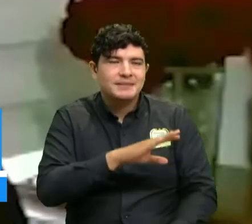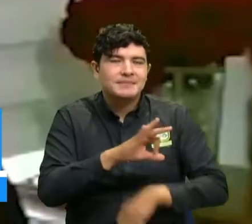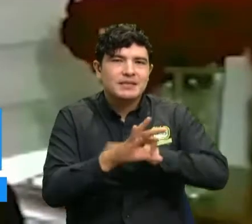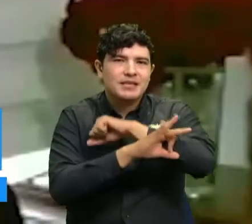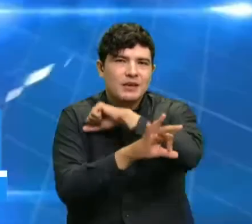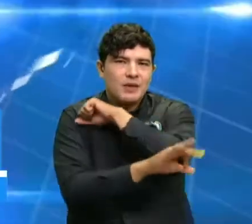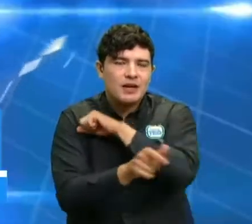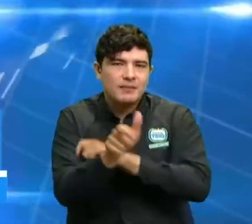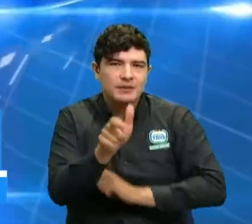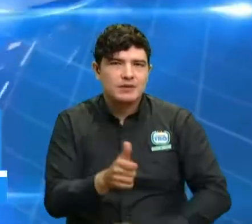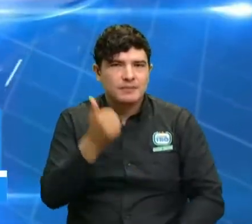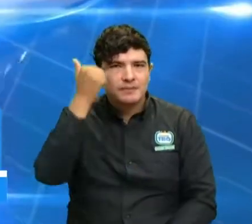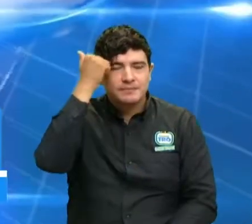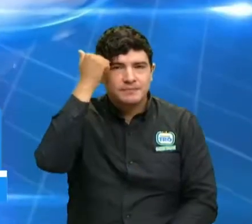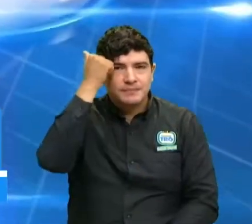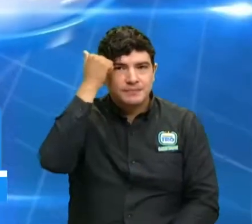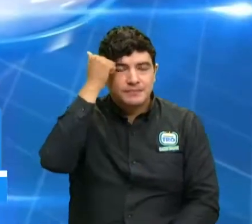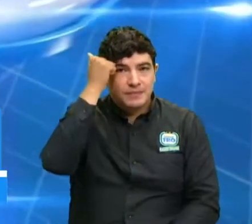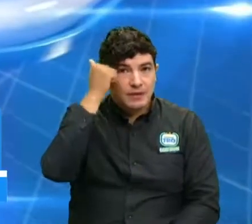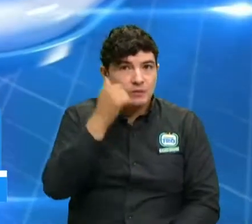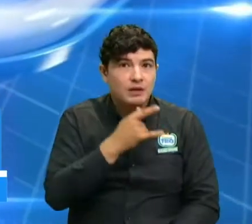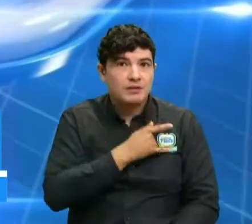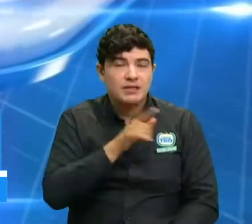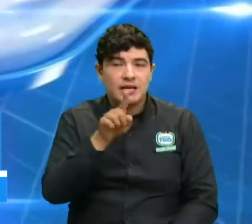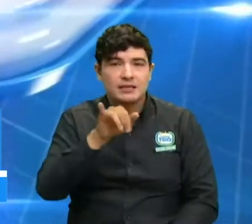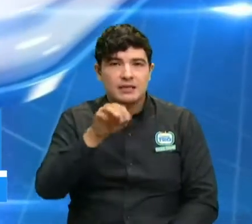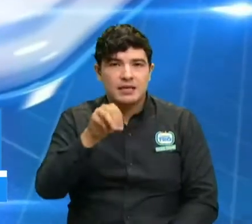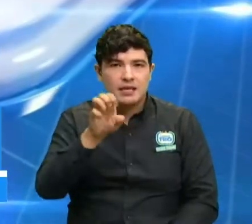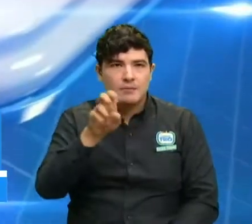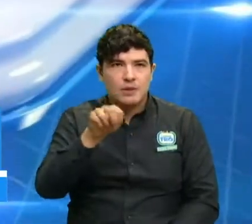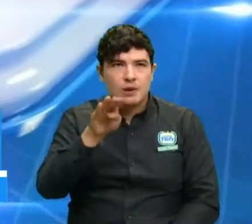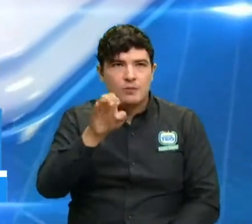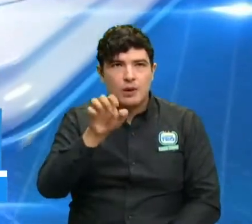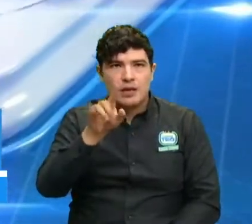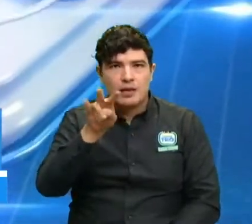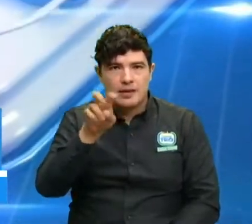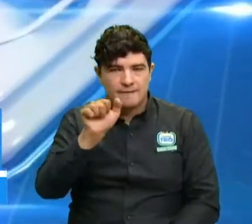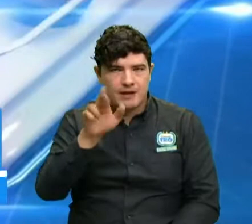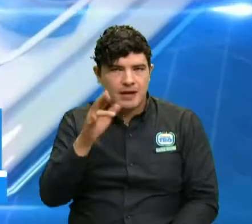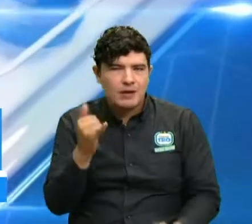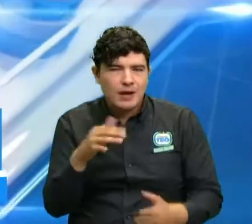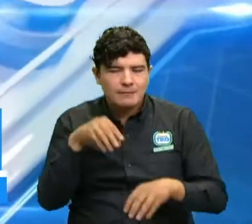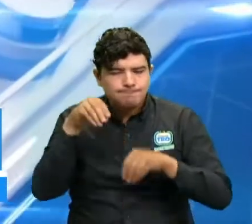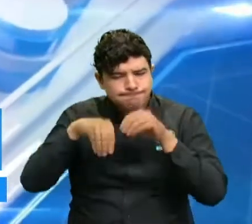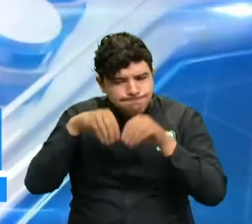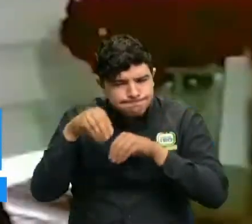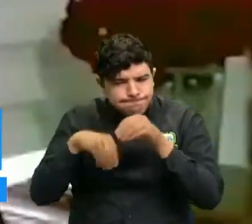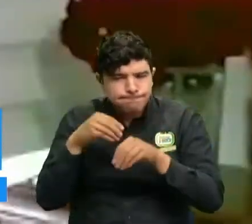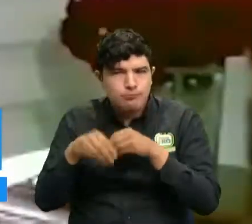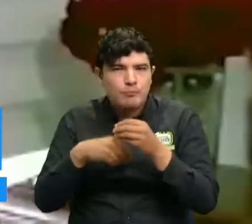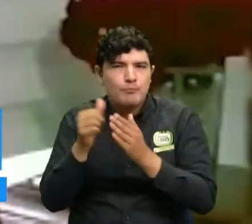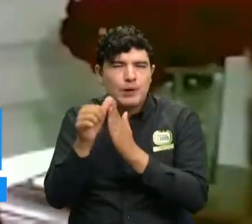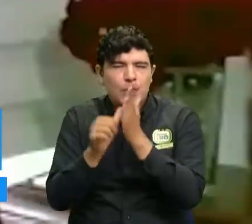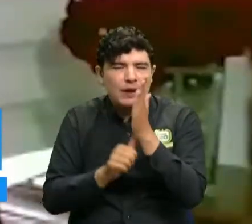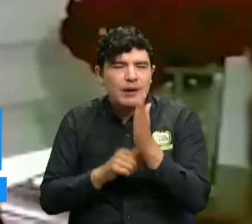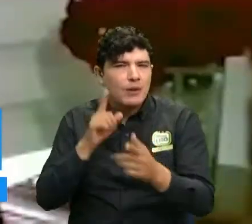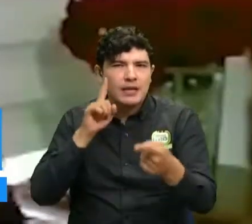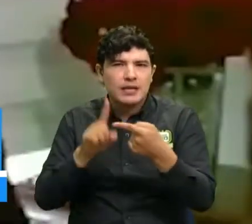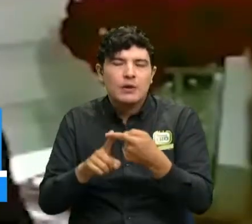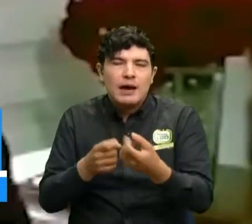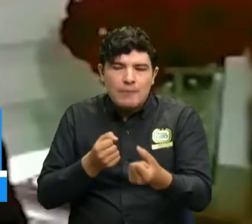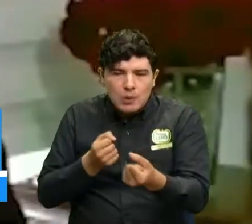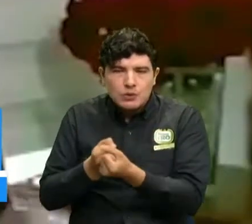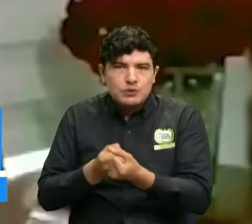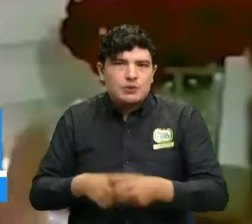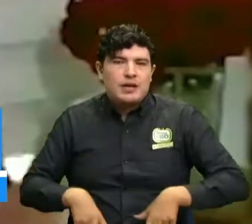la Universidad Simón Bolívar, quien maneja la iniciativa de Codificadores del Silencio en el programa Pégate a la Vida. Se nos han disparado las cifras,